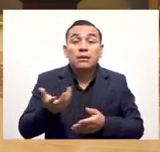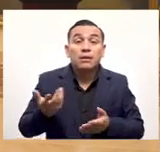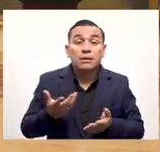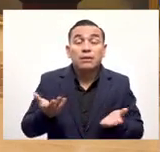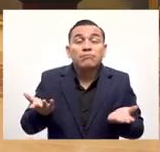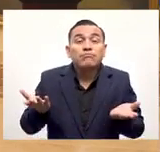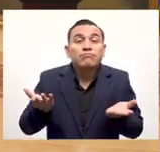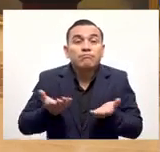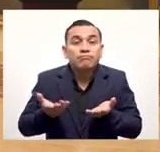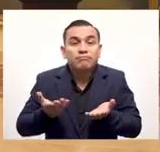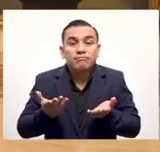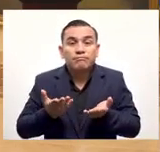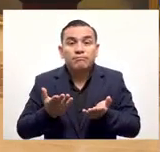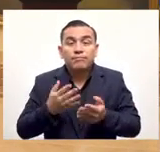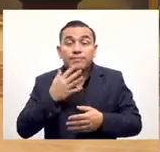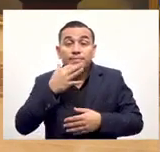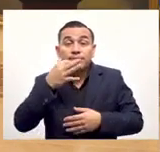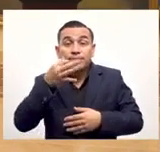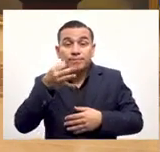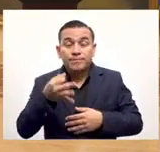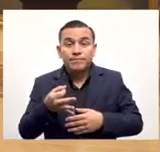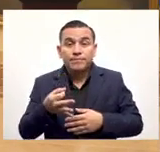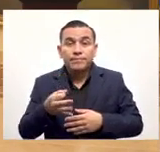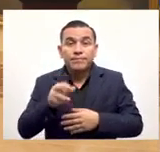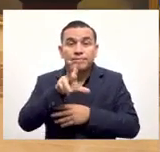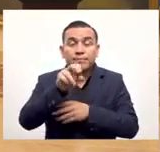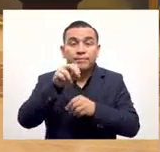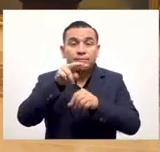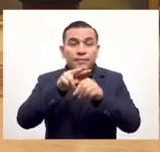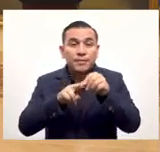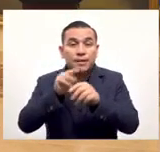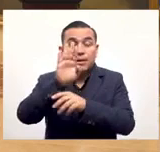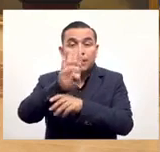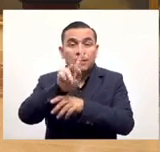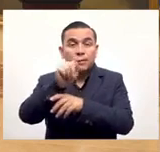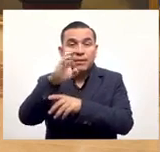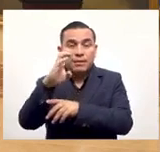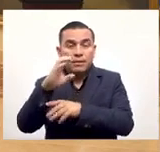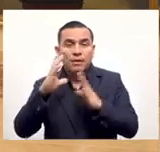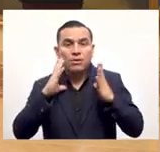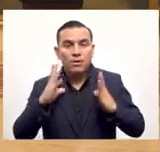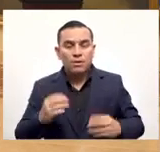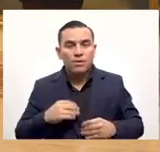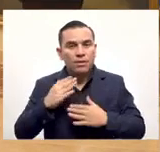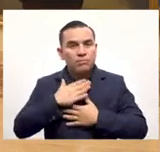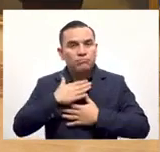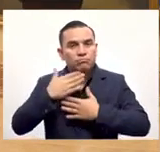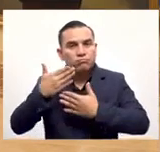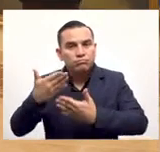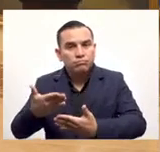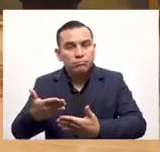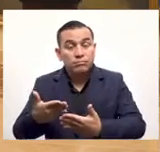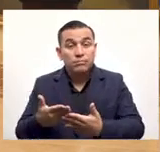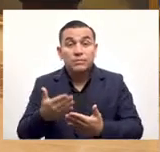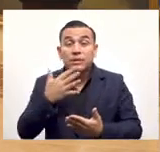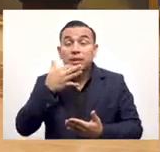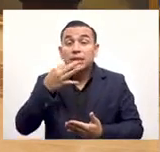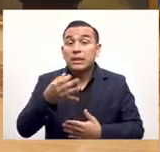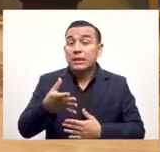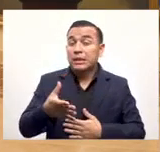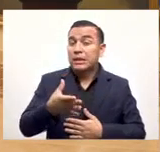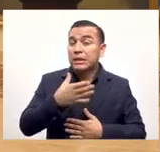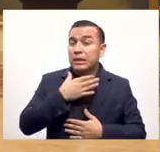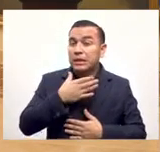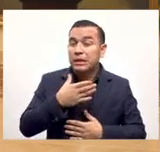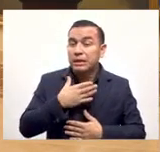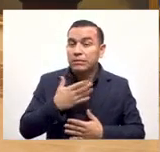a afectar a nadie que nadie va a recibir bitcoins que no quiere a excepción de los 30 dólares en bitcoin que el gobierno le va a regalar que no entendería por